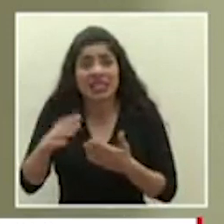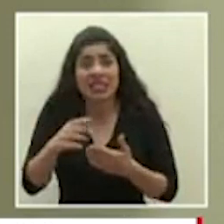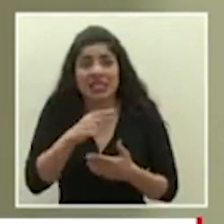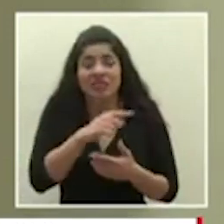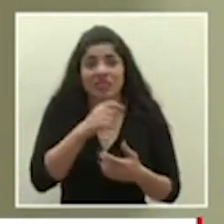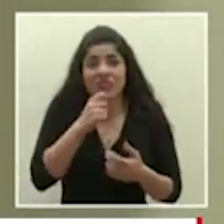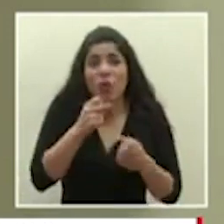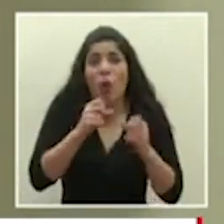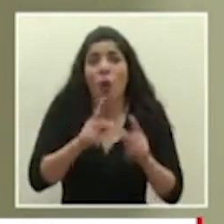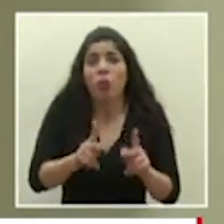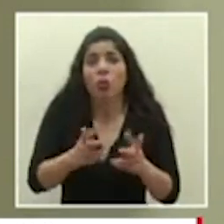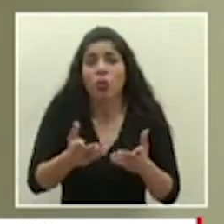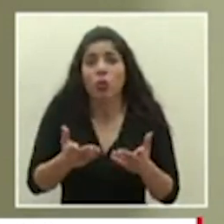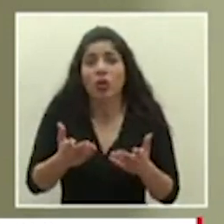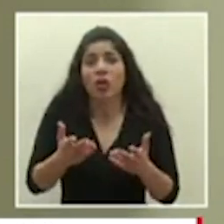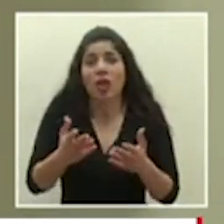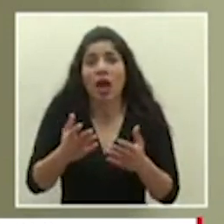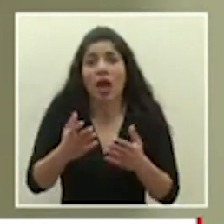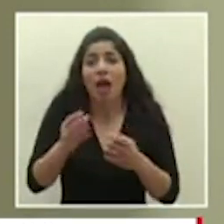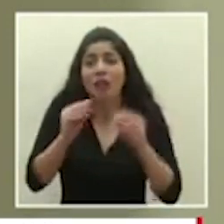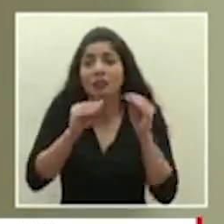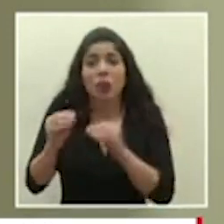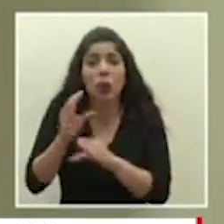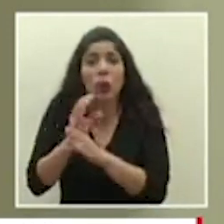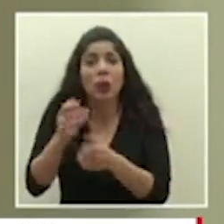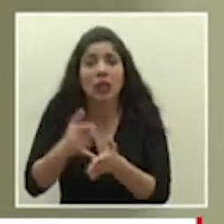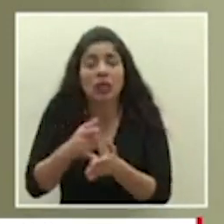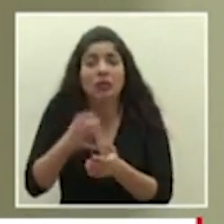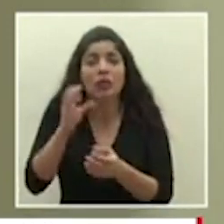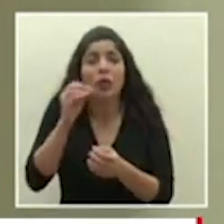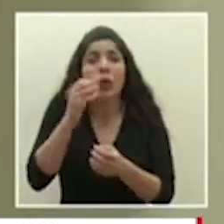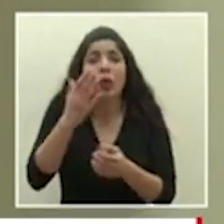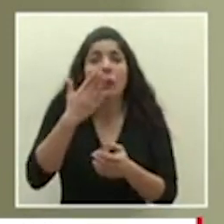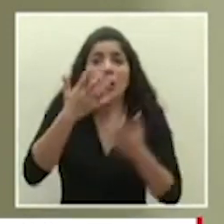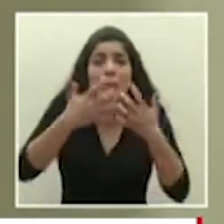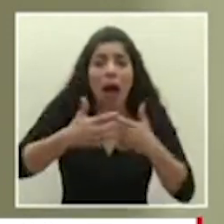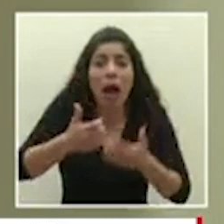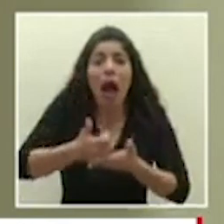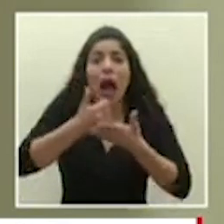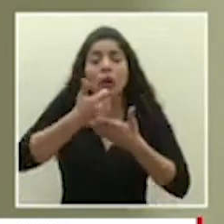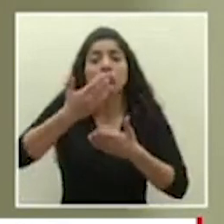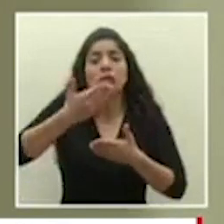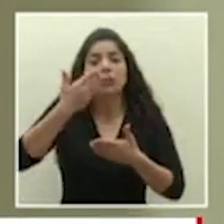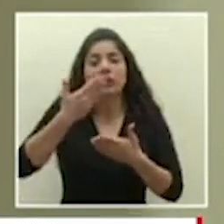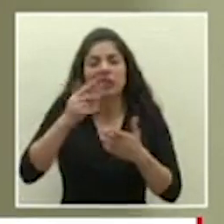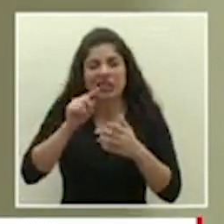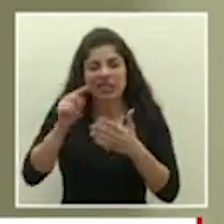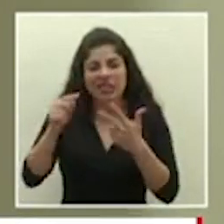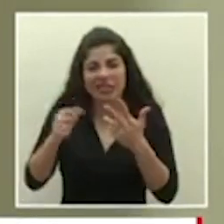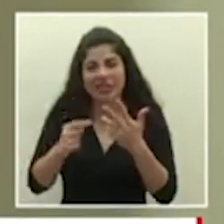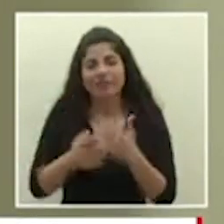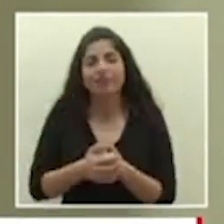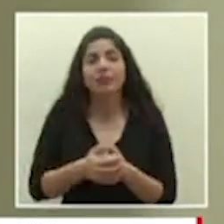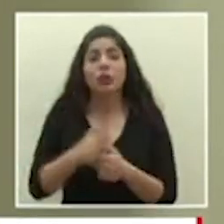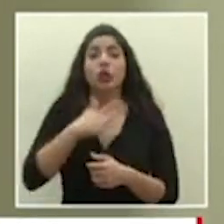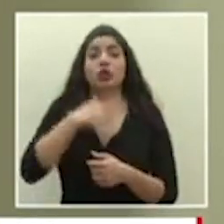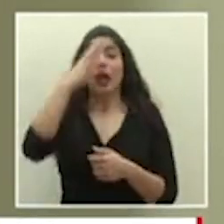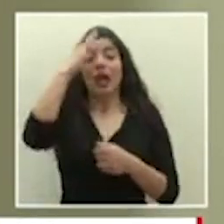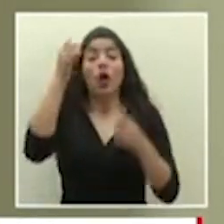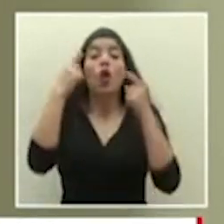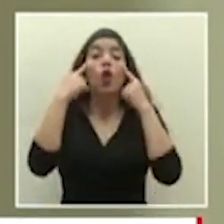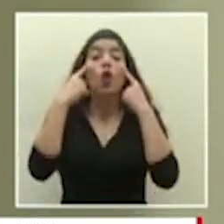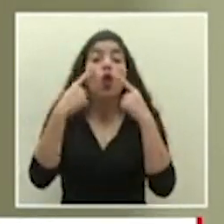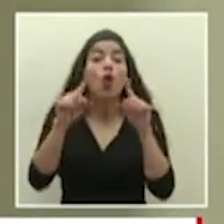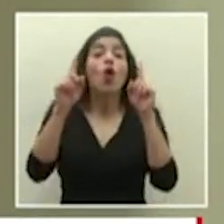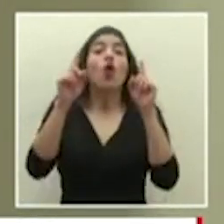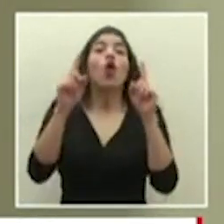eventualmente tener una unidad de cuidados intensivos un respirador que le ayude a respirar por ellos y yo creo que los logros pues en